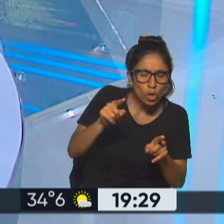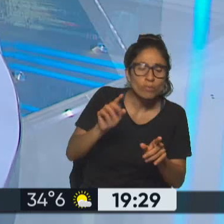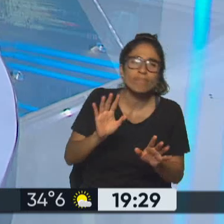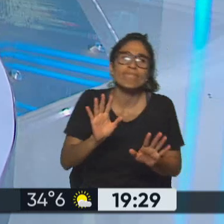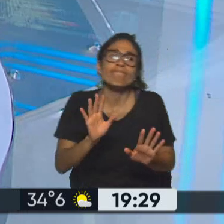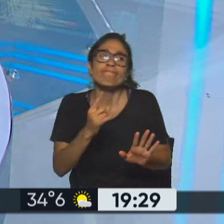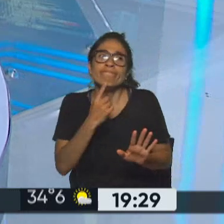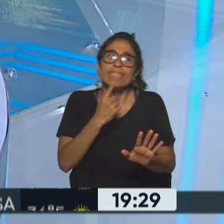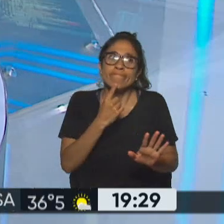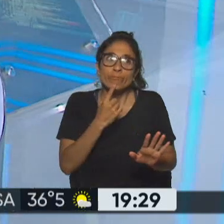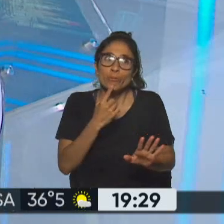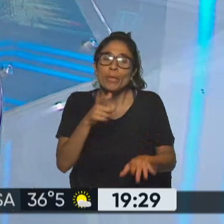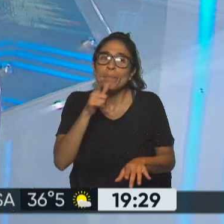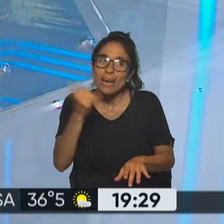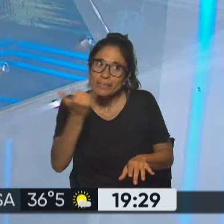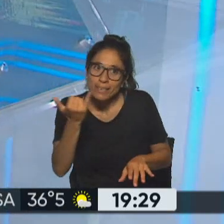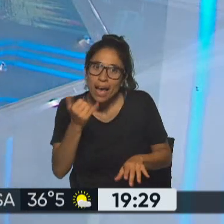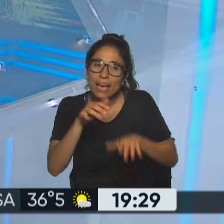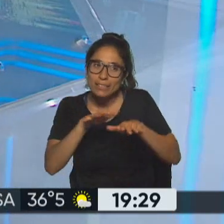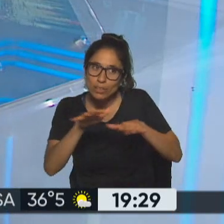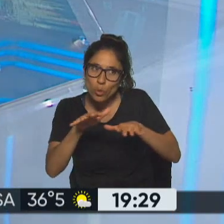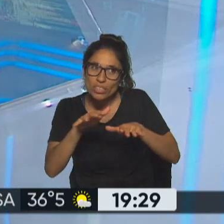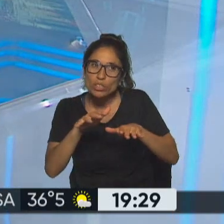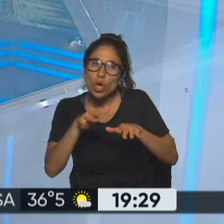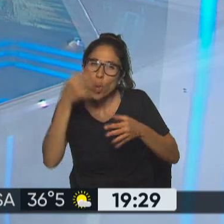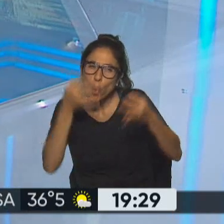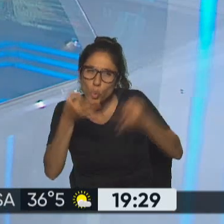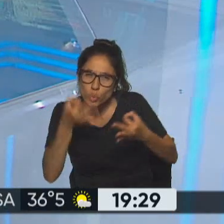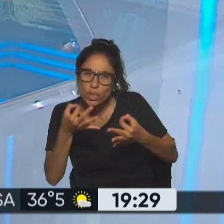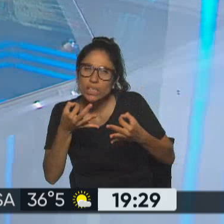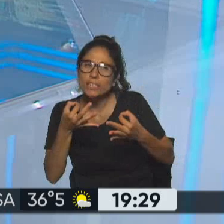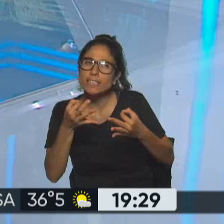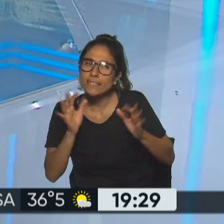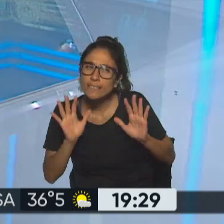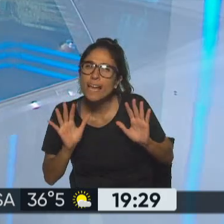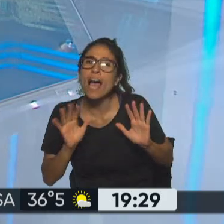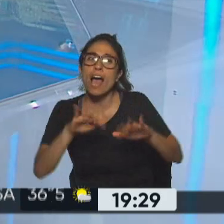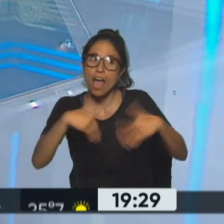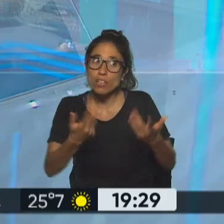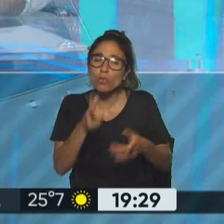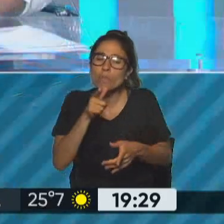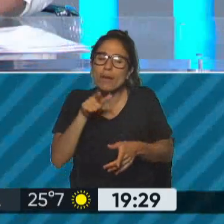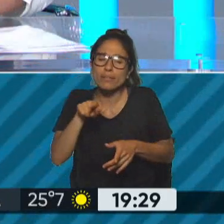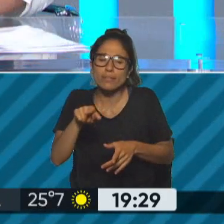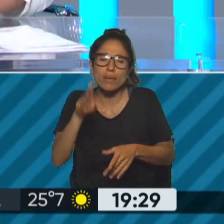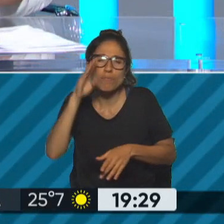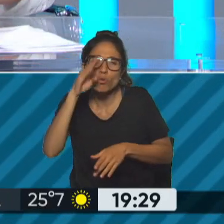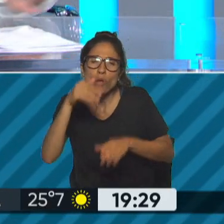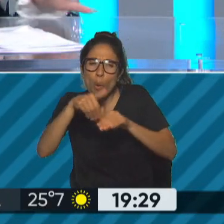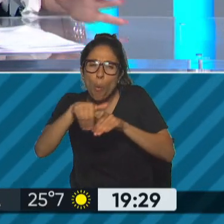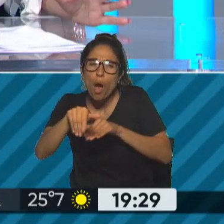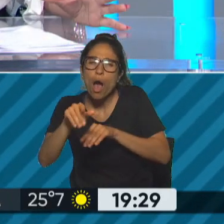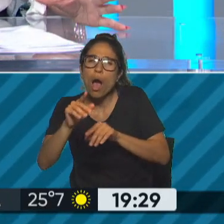tiempo en Estados Unidos pero sí es interesante ver qué va a decir si es que habla en algún momento recordemos que incluso cuando perdió la elección